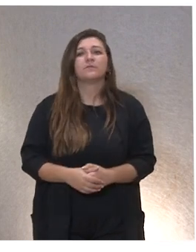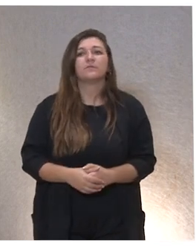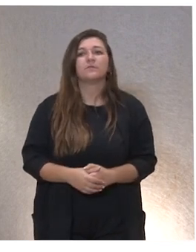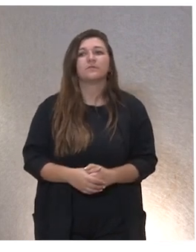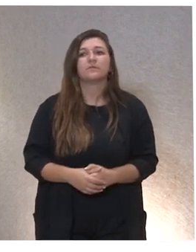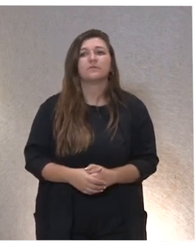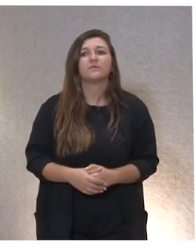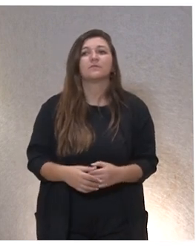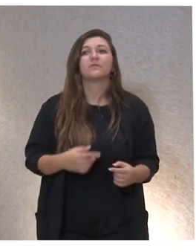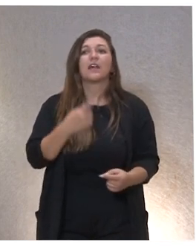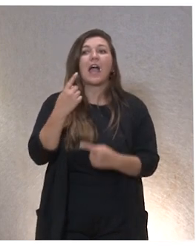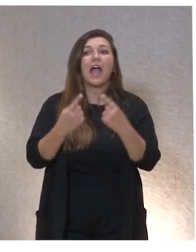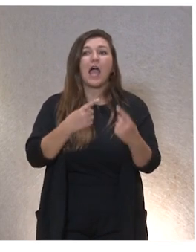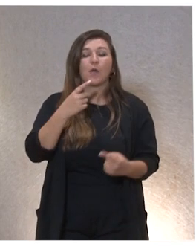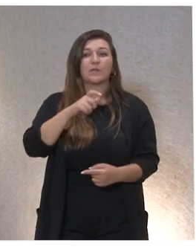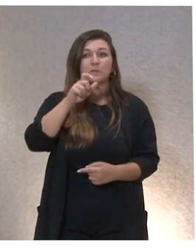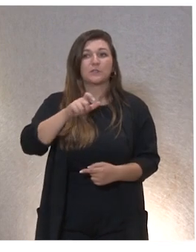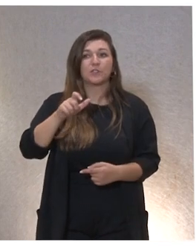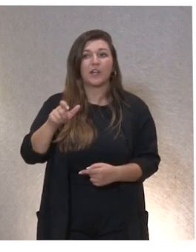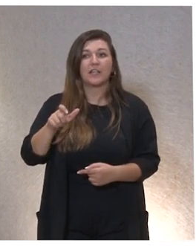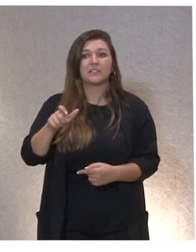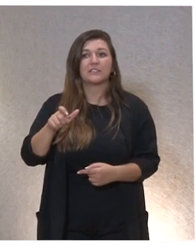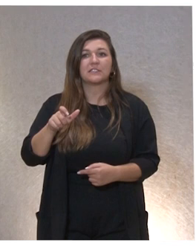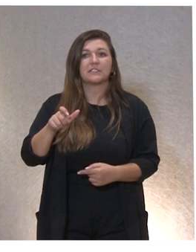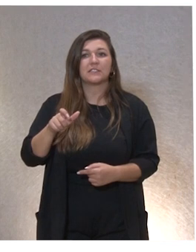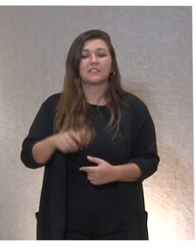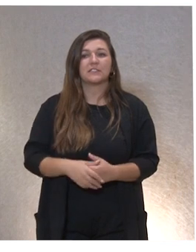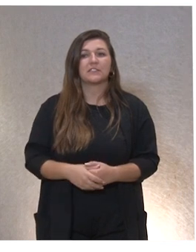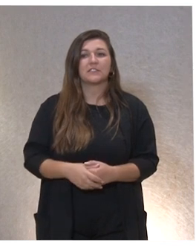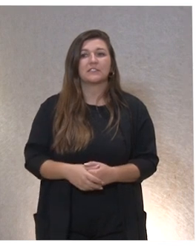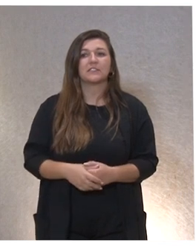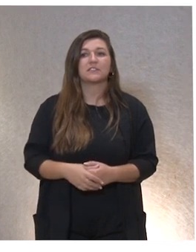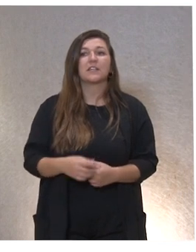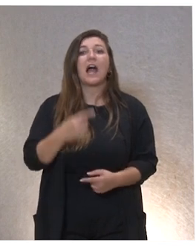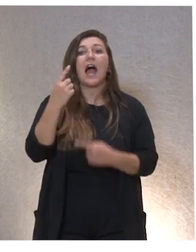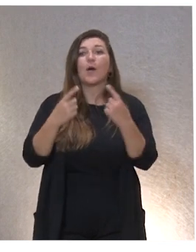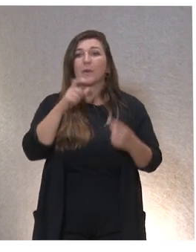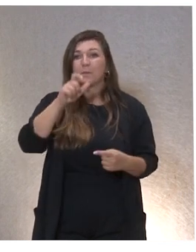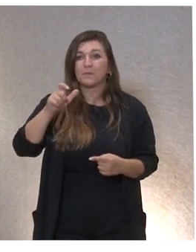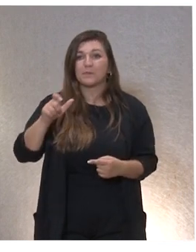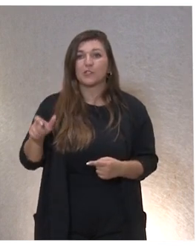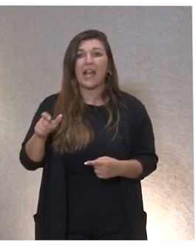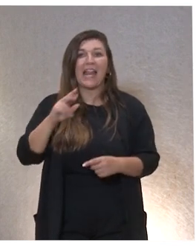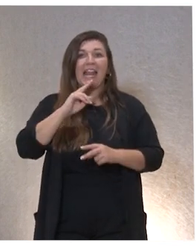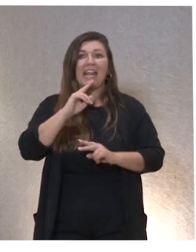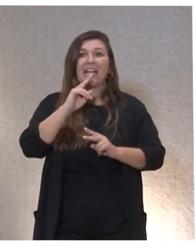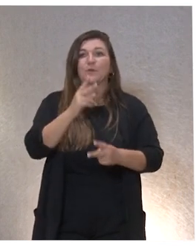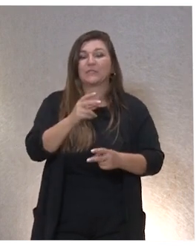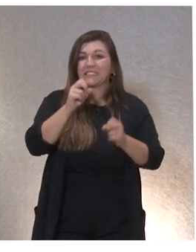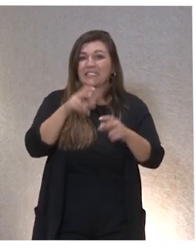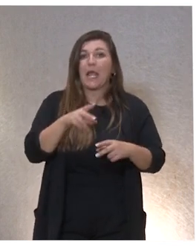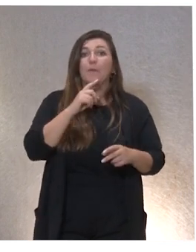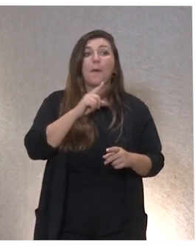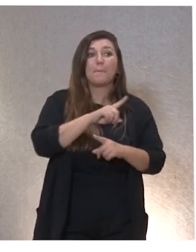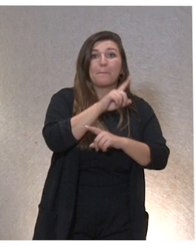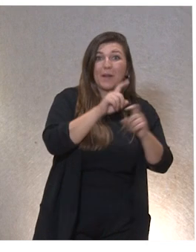Y algunas personas... Ya os digo que esto es un poco difícil. Algunas personas dejan de tener respuesta. Algunas preguntas dejan